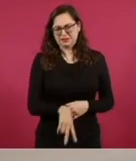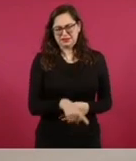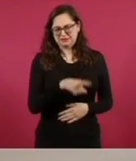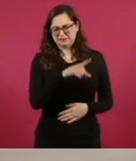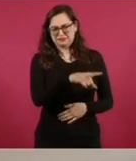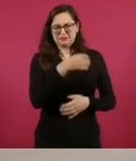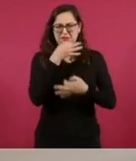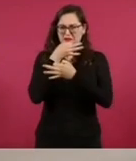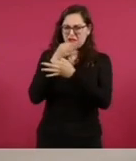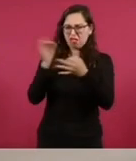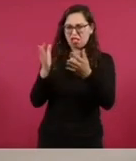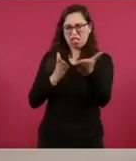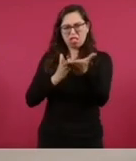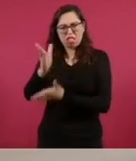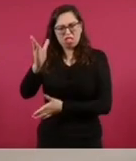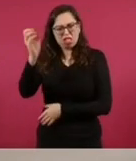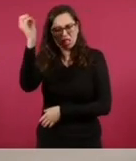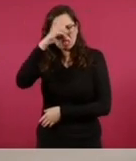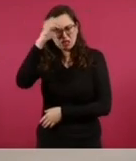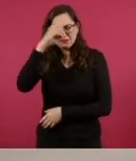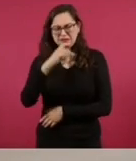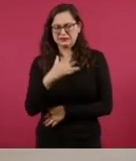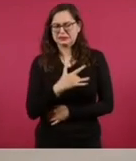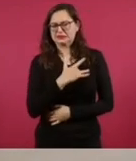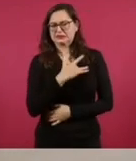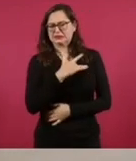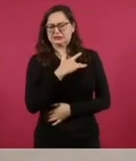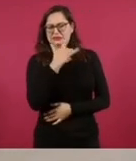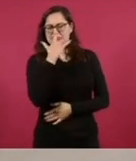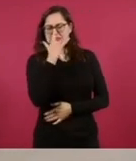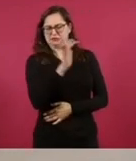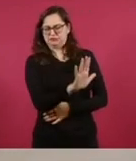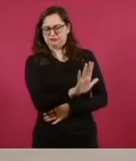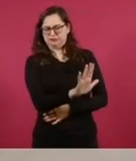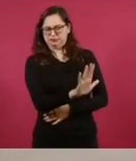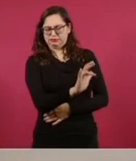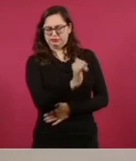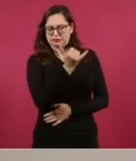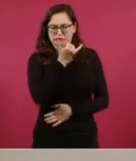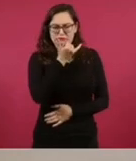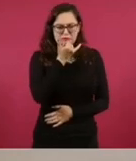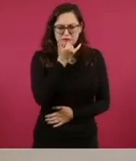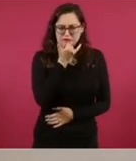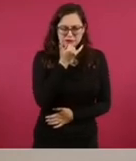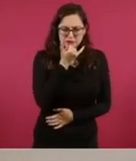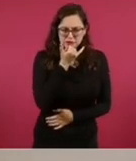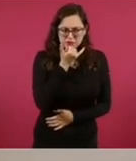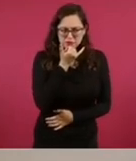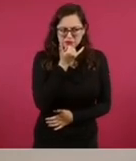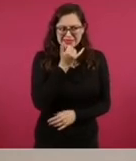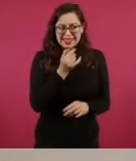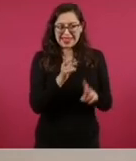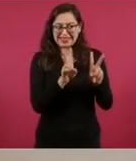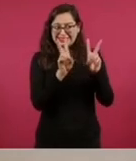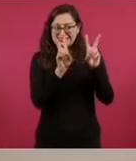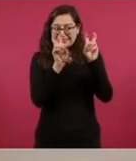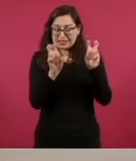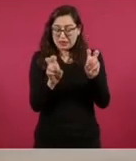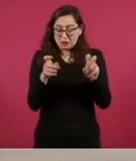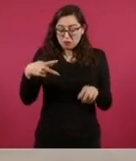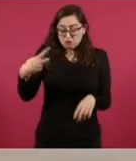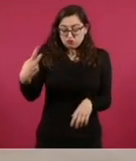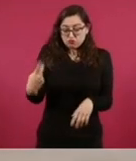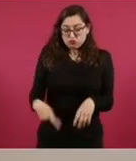declaración del embajador Salazar sobre cuestiones internas y de plena